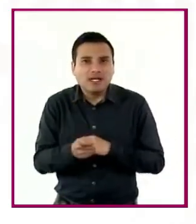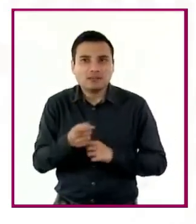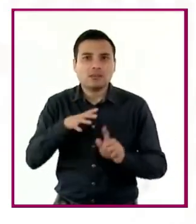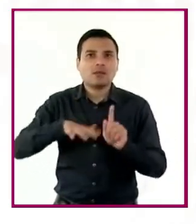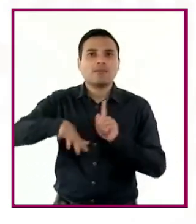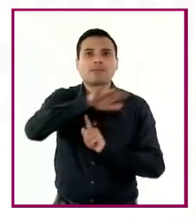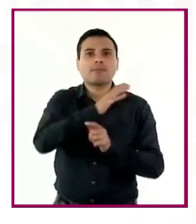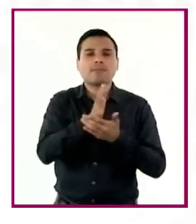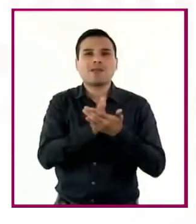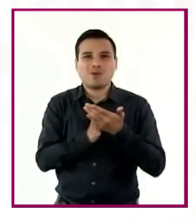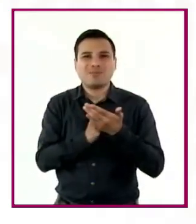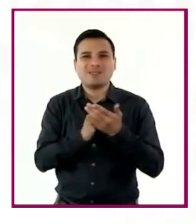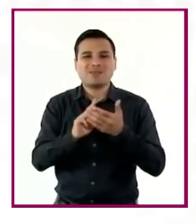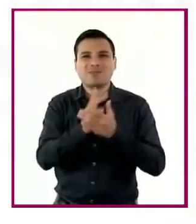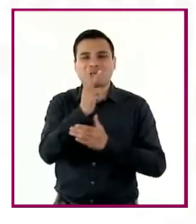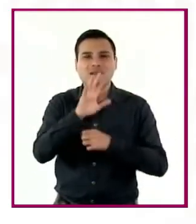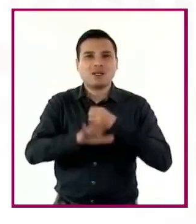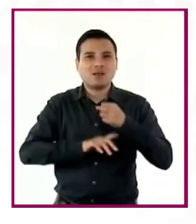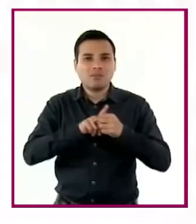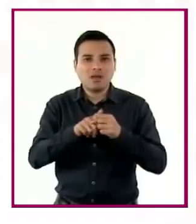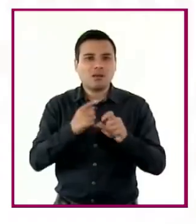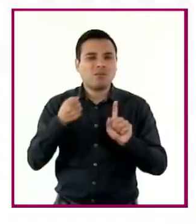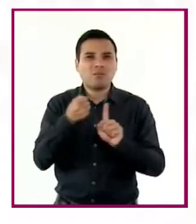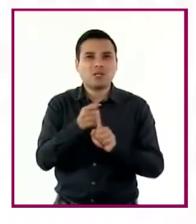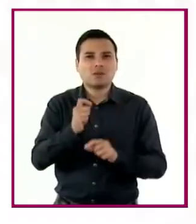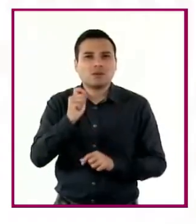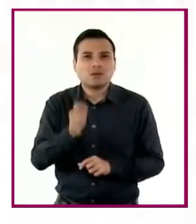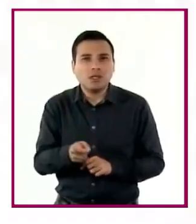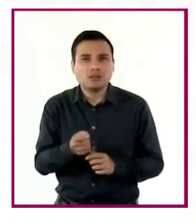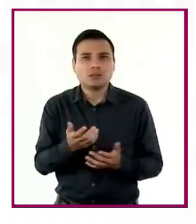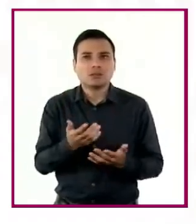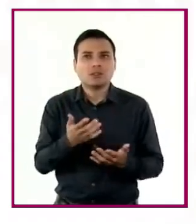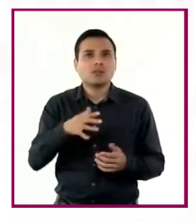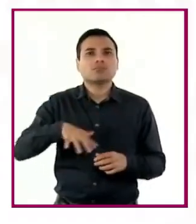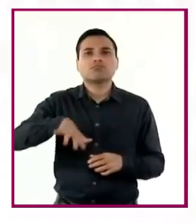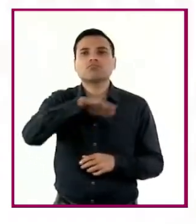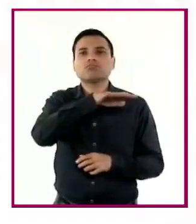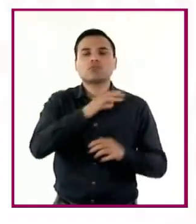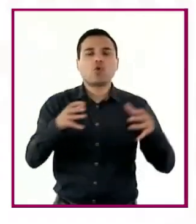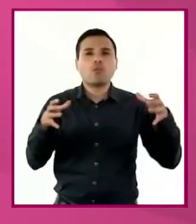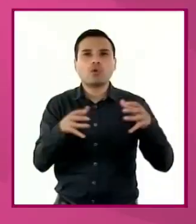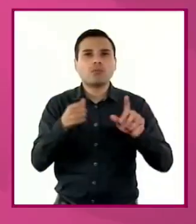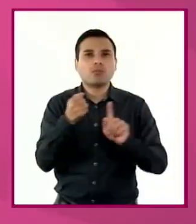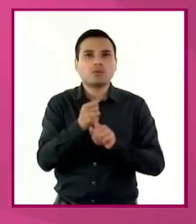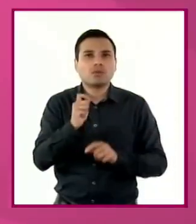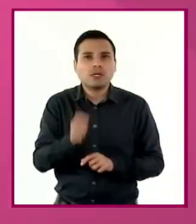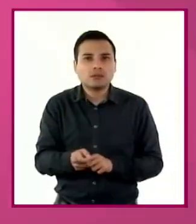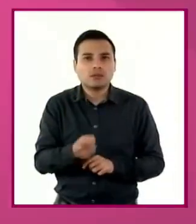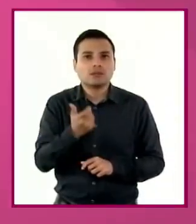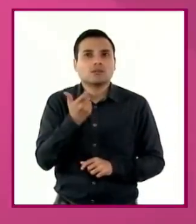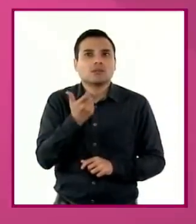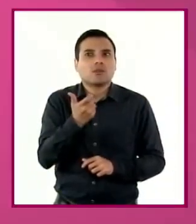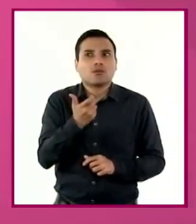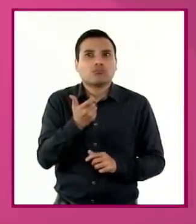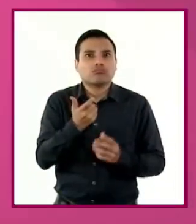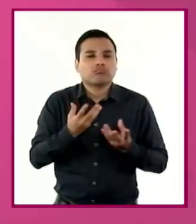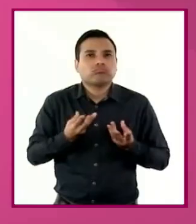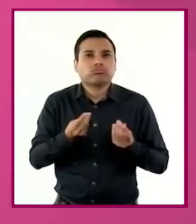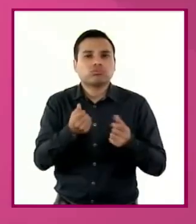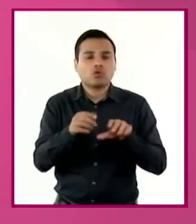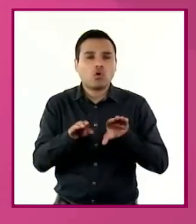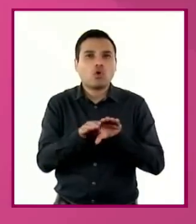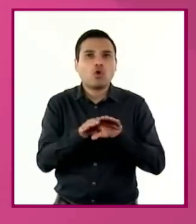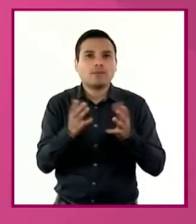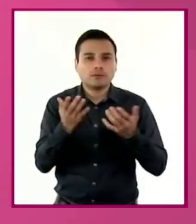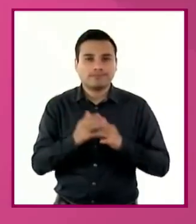en la economía de su región, así como las implicaciones en el uso de recursos públicos. Estas propuestas, además de